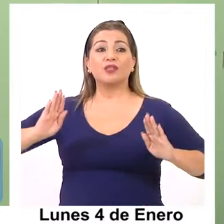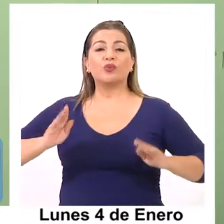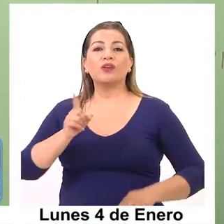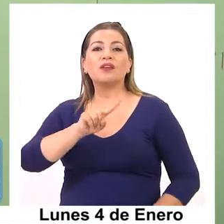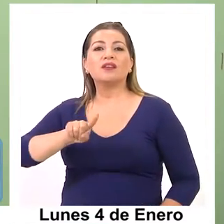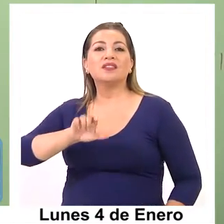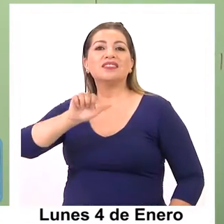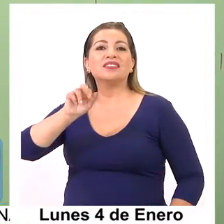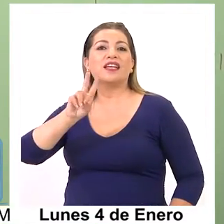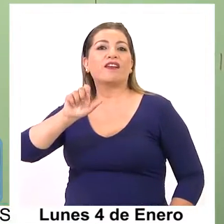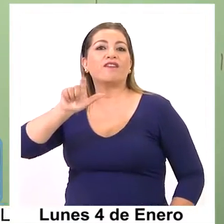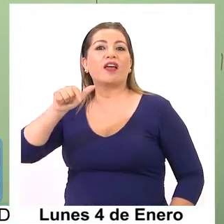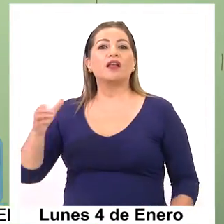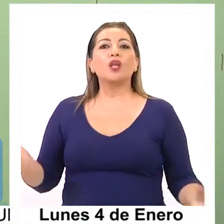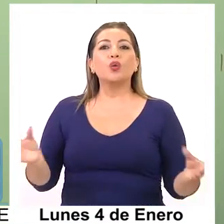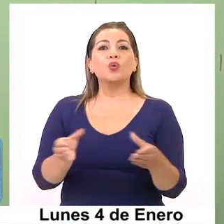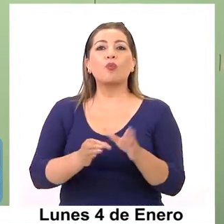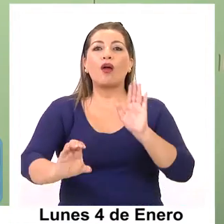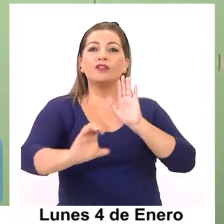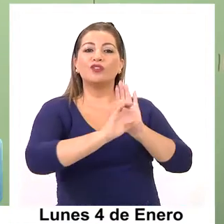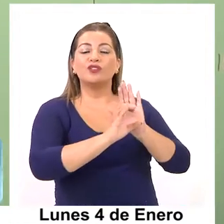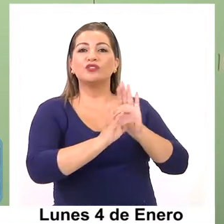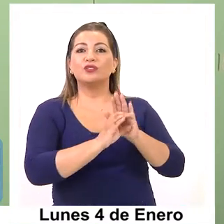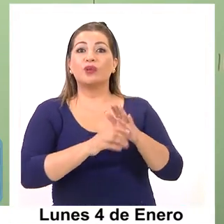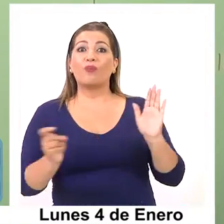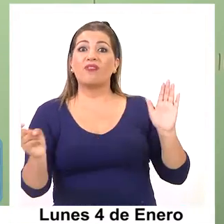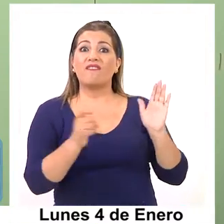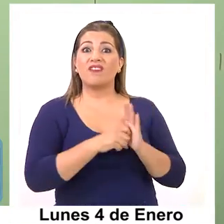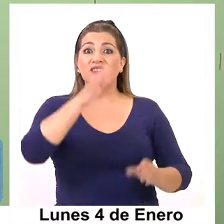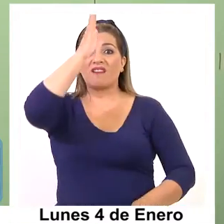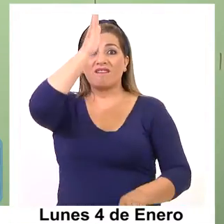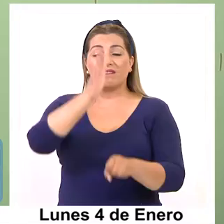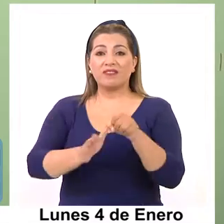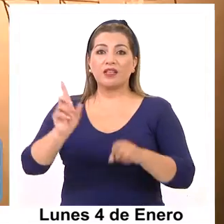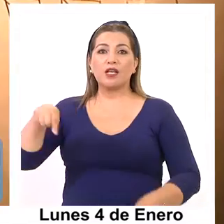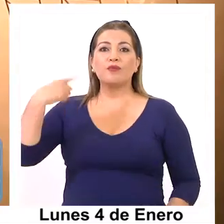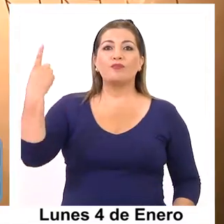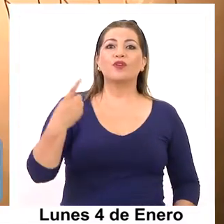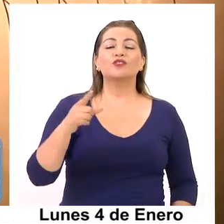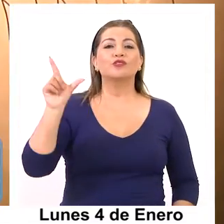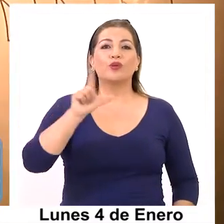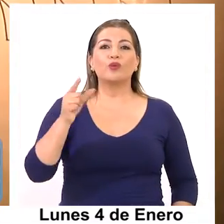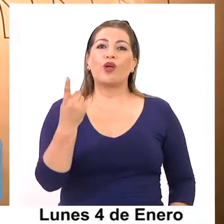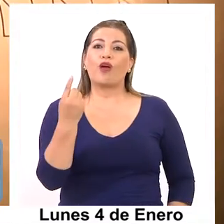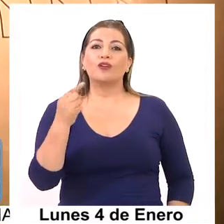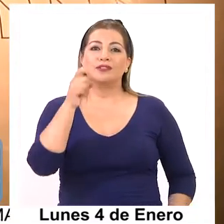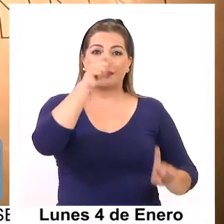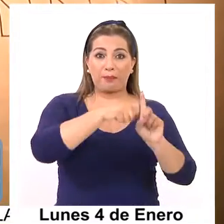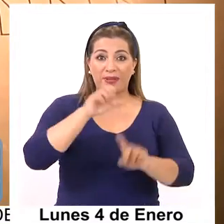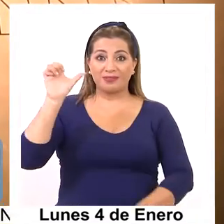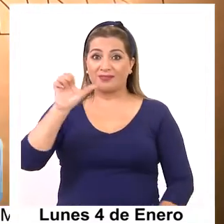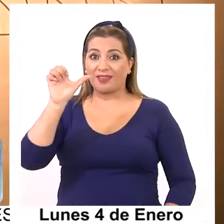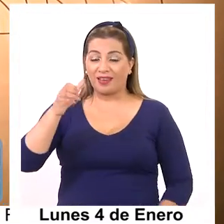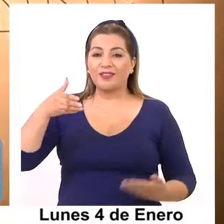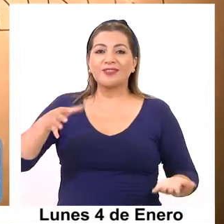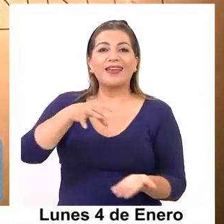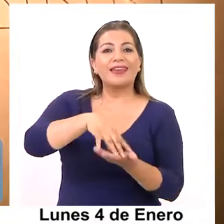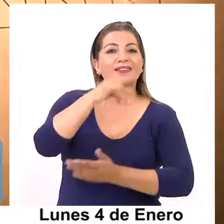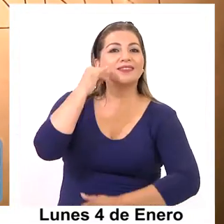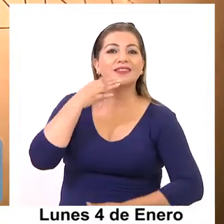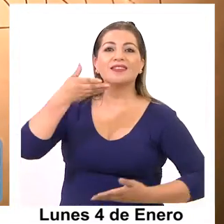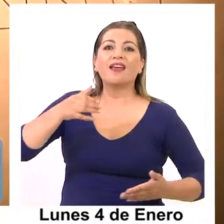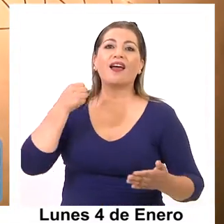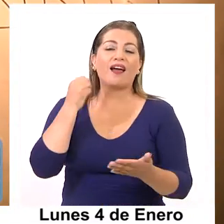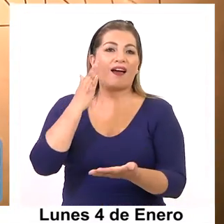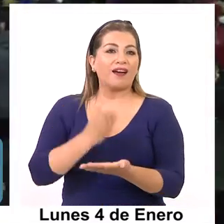el CERVEL a la convención constituyente, plazo que vence el próximo lunes 11 de enero. En nuestra ciudad,